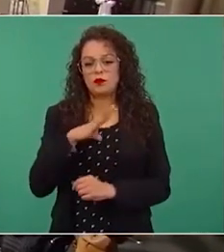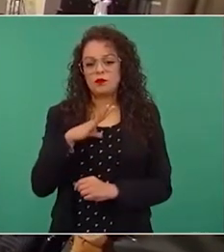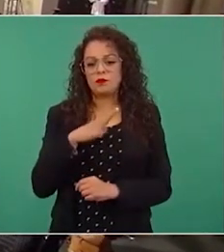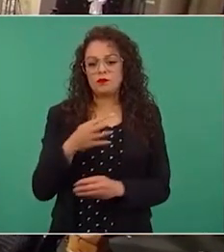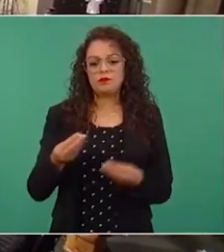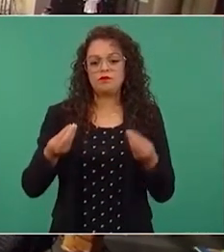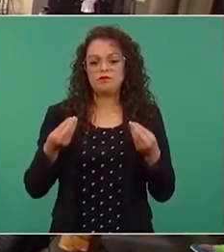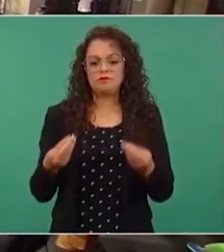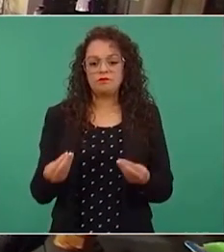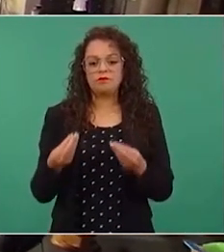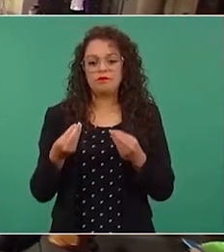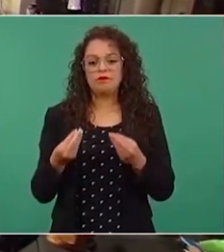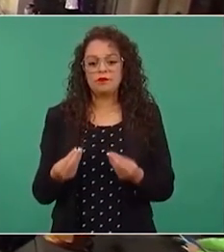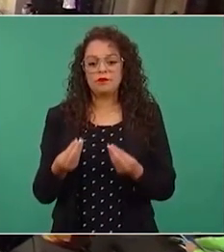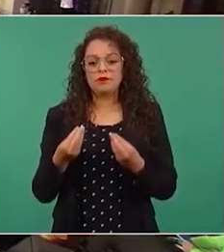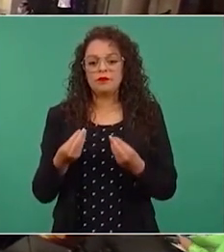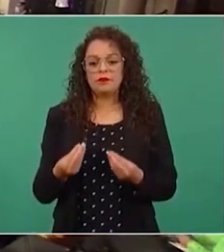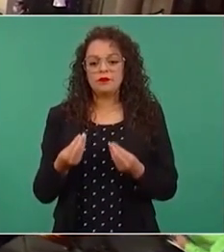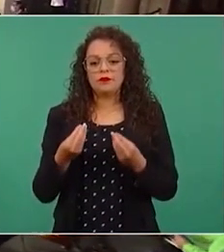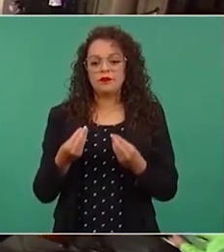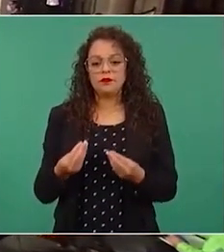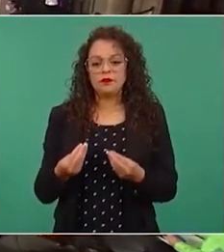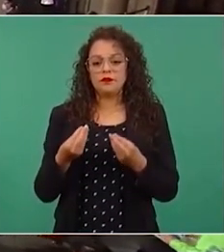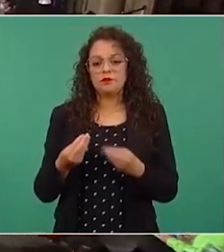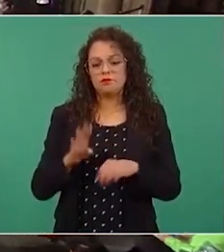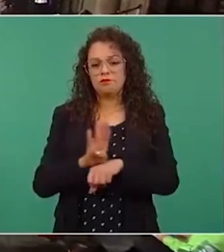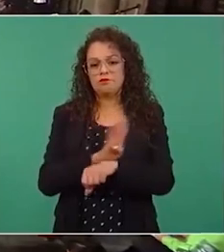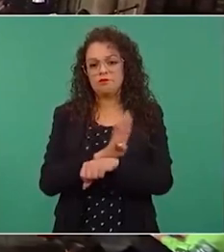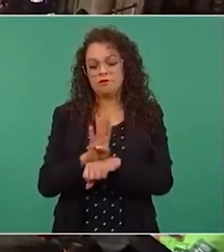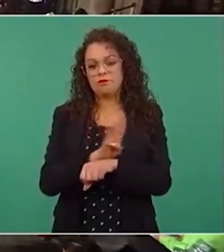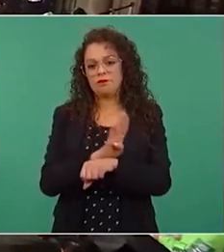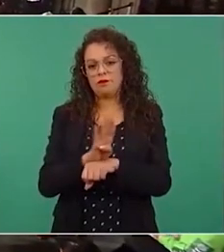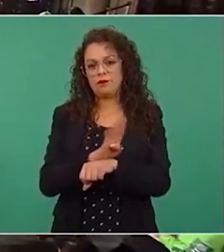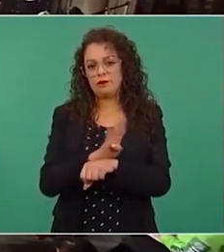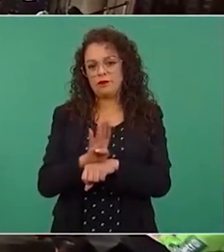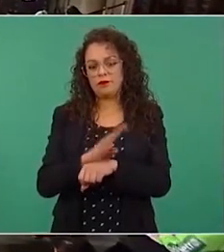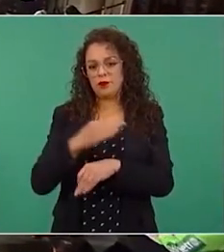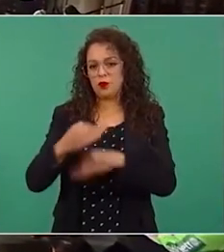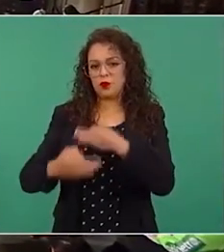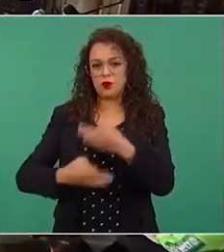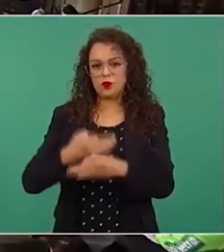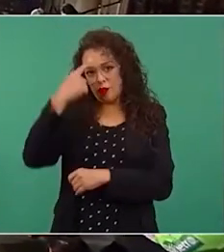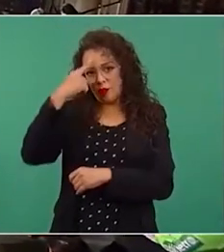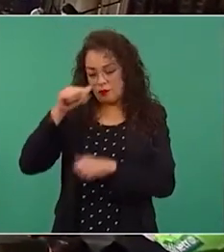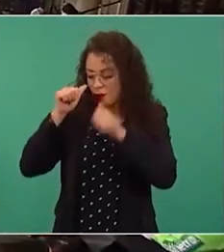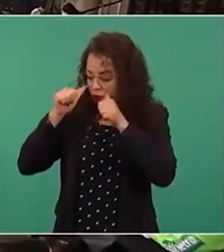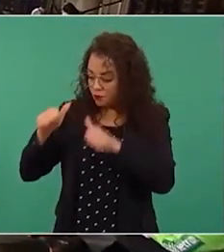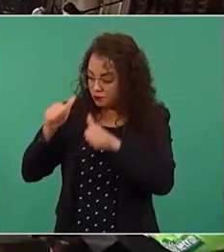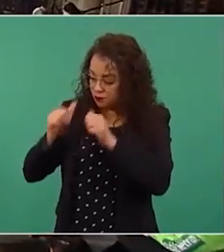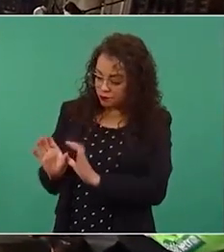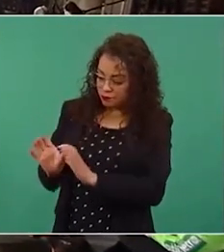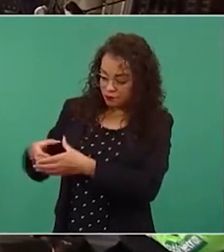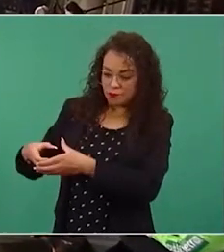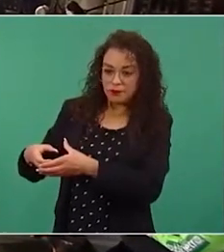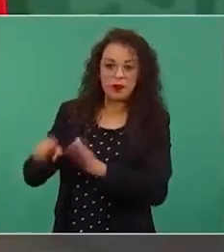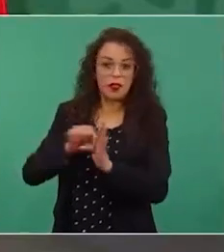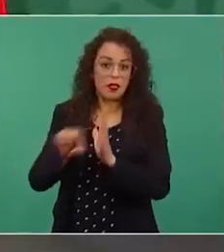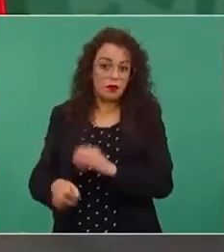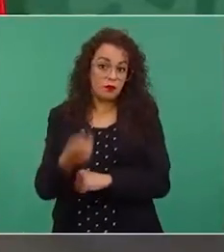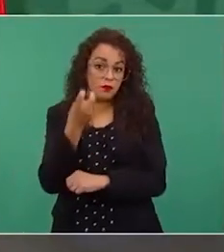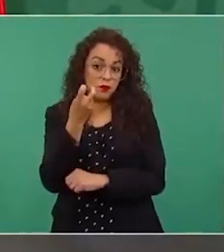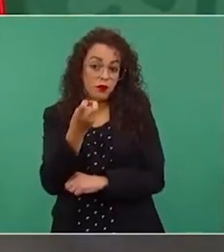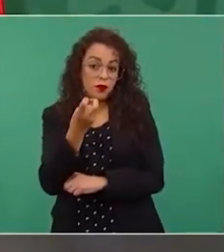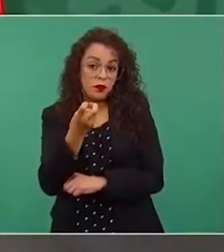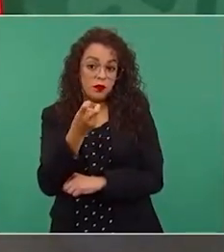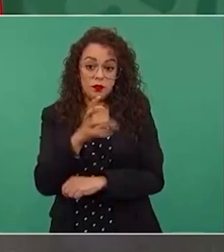atenciones y de privilegios que no pagaban